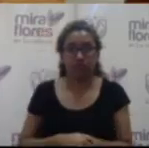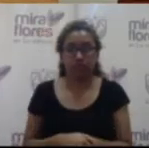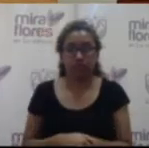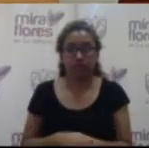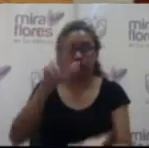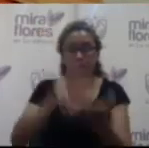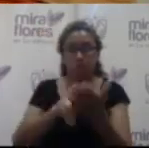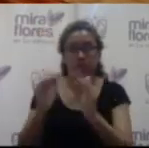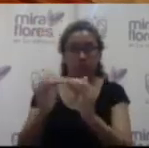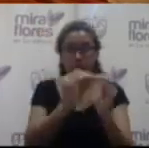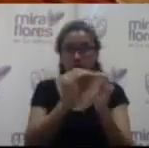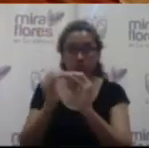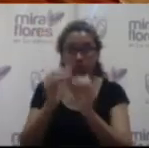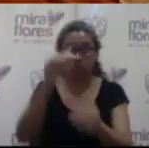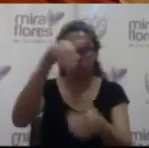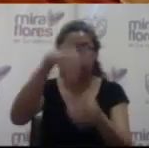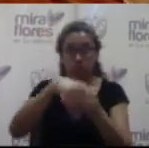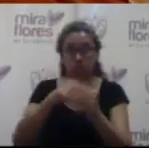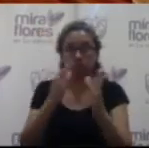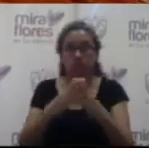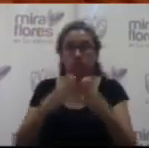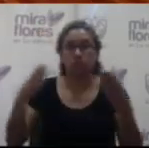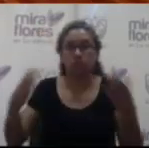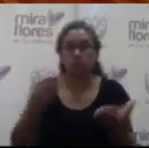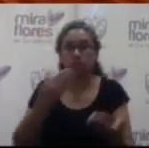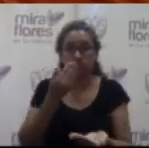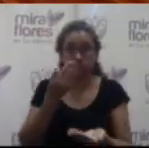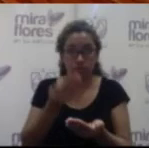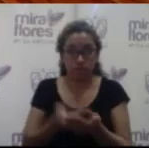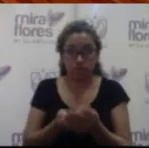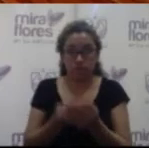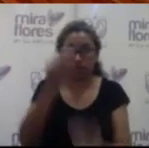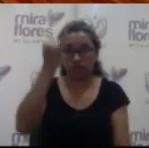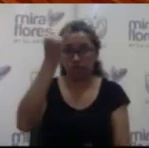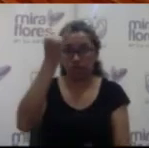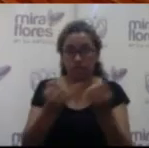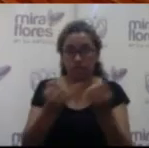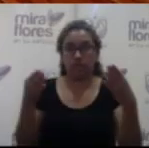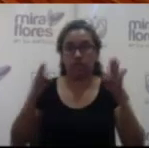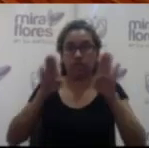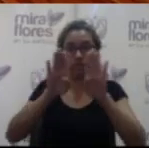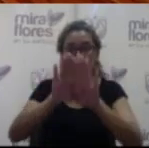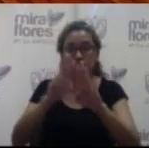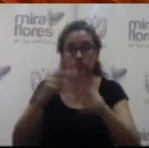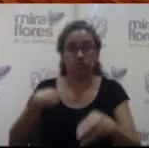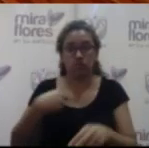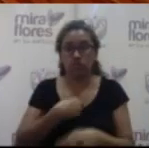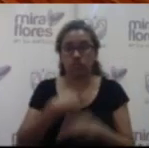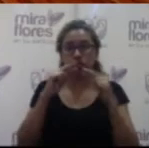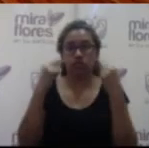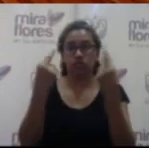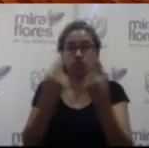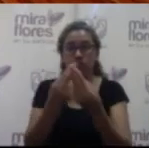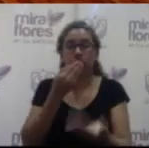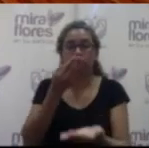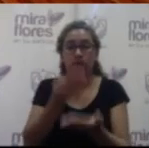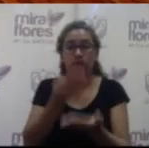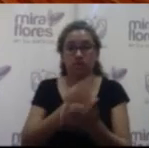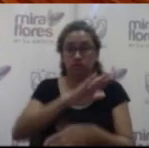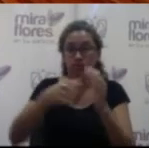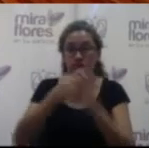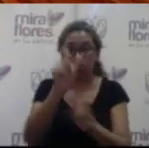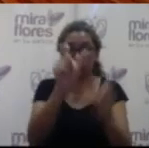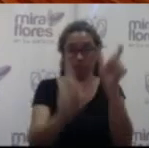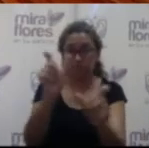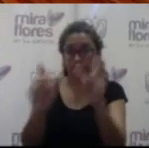Se aprueba por unanimidad de votos. Muchísimas gracias. Gracias, cerramos nuestra sesión de consejo, agradecemos a las personas